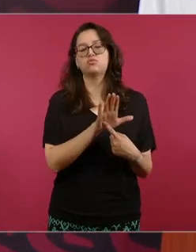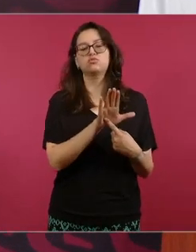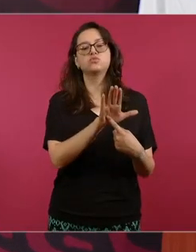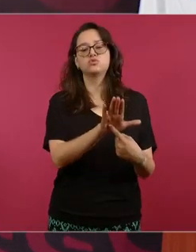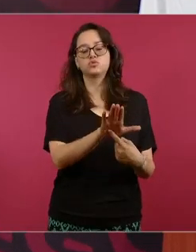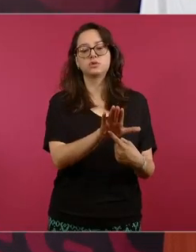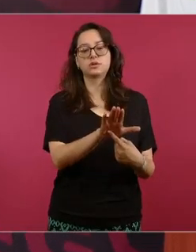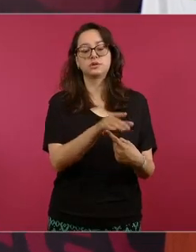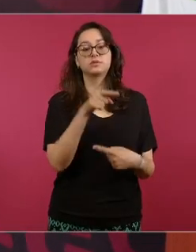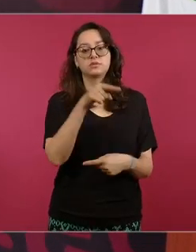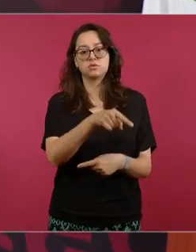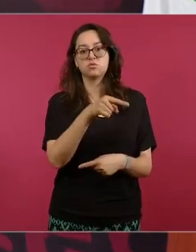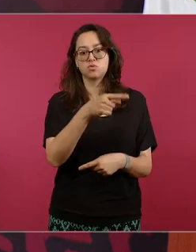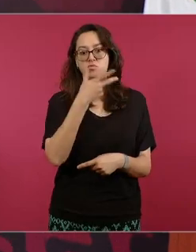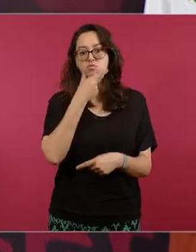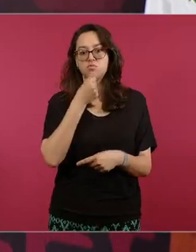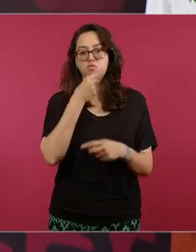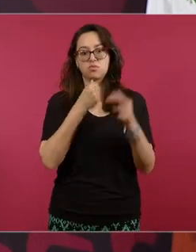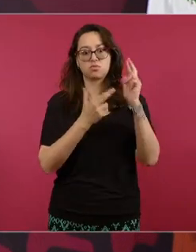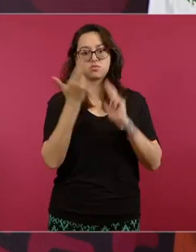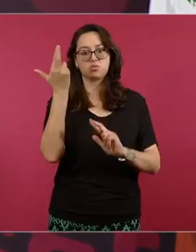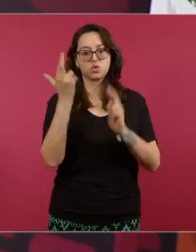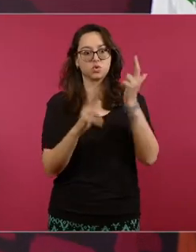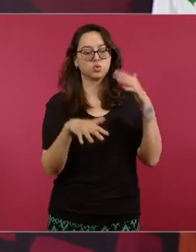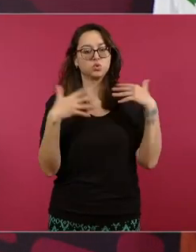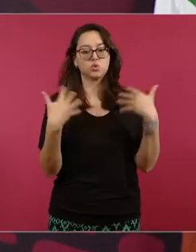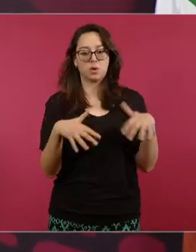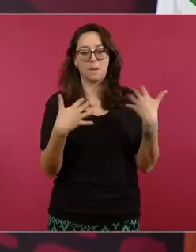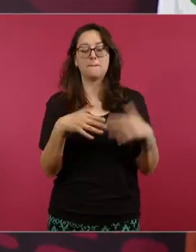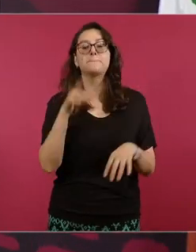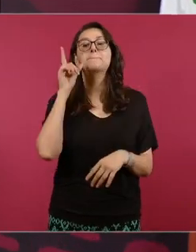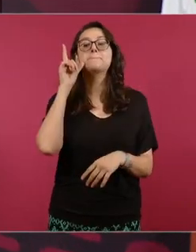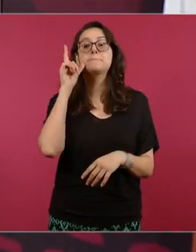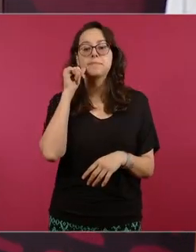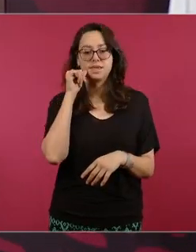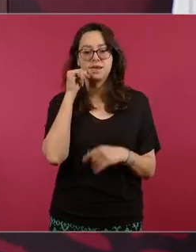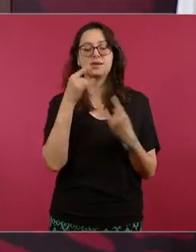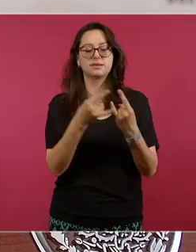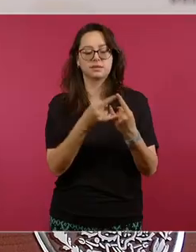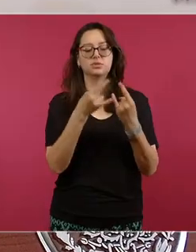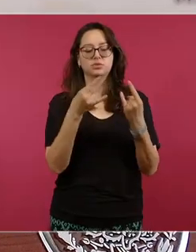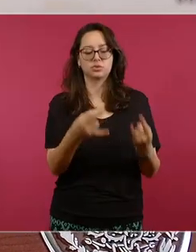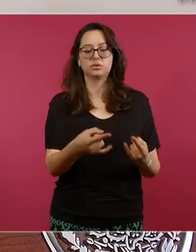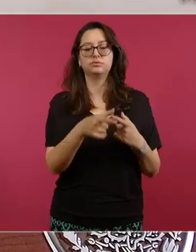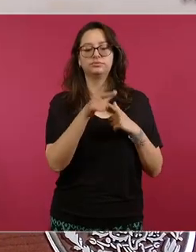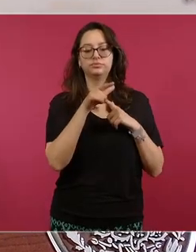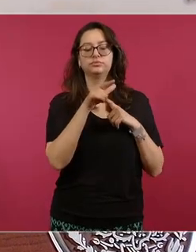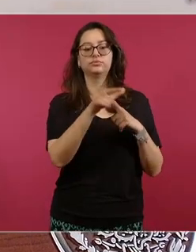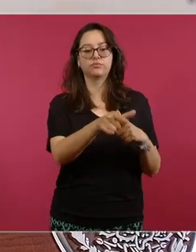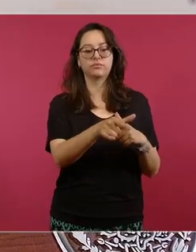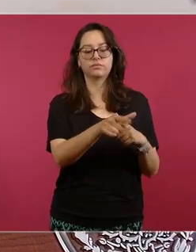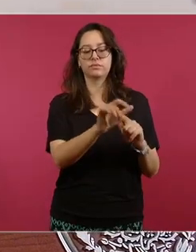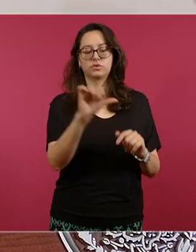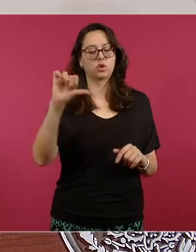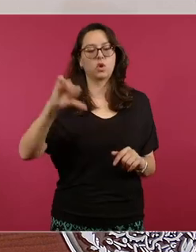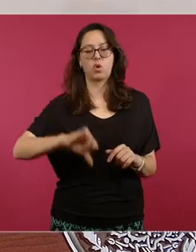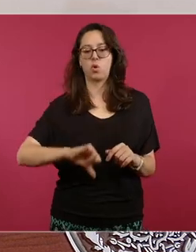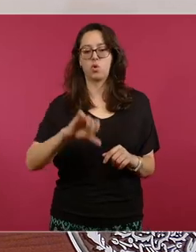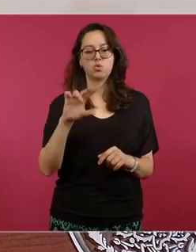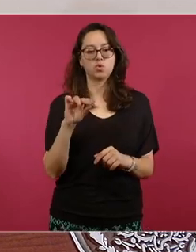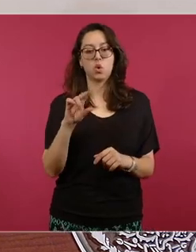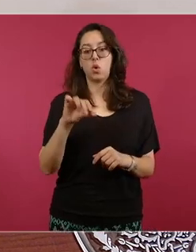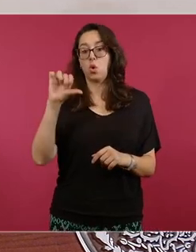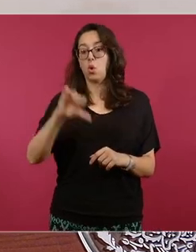revolucionario del pueblo. Lo vamos a dejar para mañana. De todas formas, tenemos tres